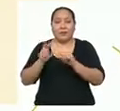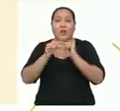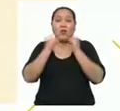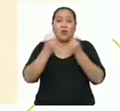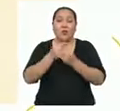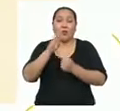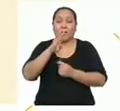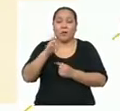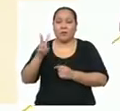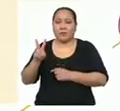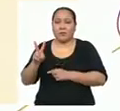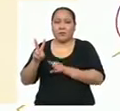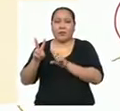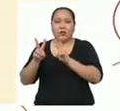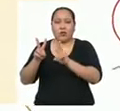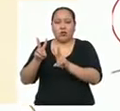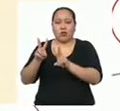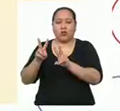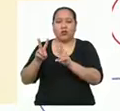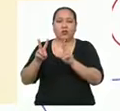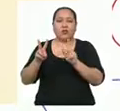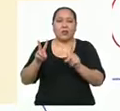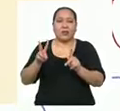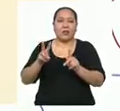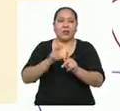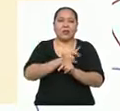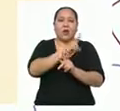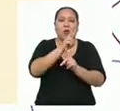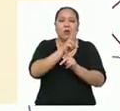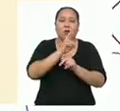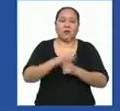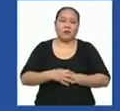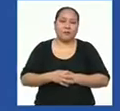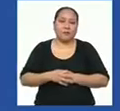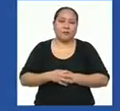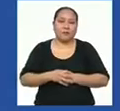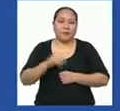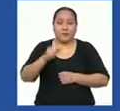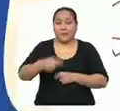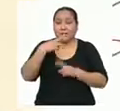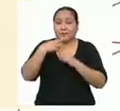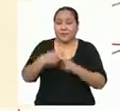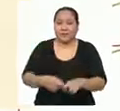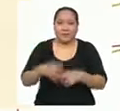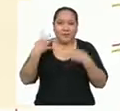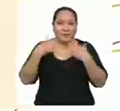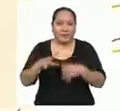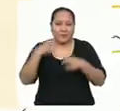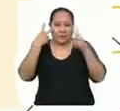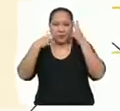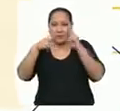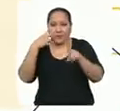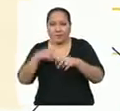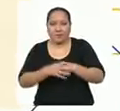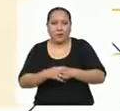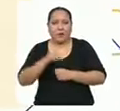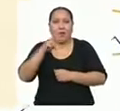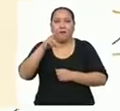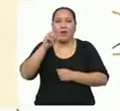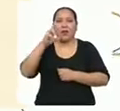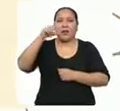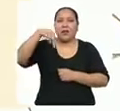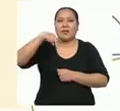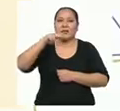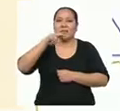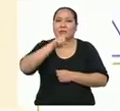la sección B sería 2 kilogramos al cuadrado. Con este resultado, ahora podemos ver que la varianza de